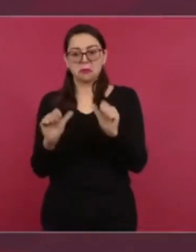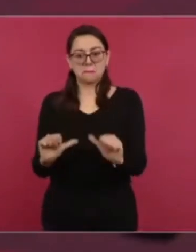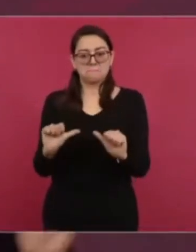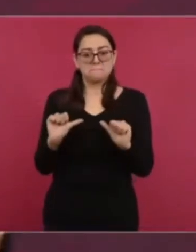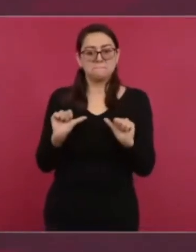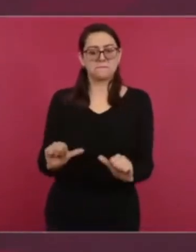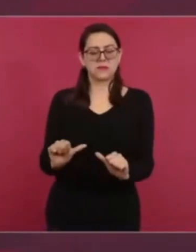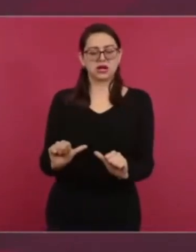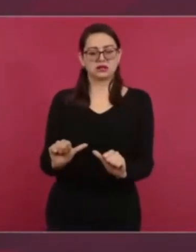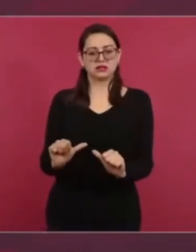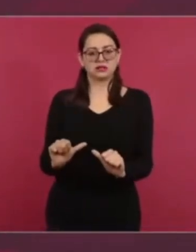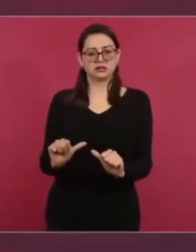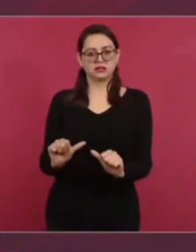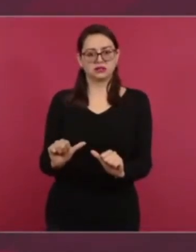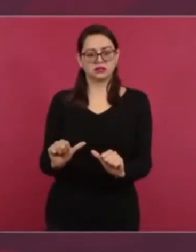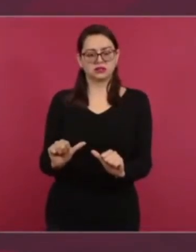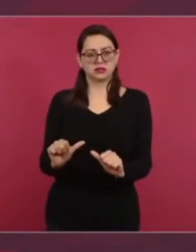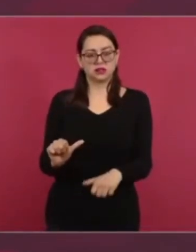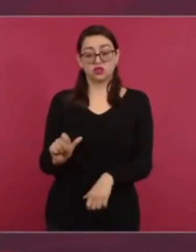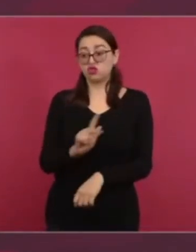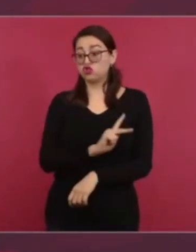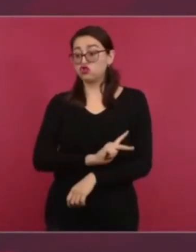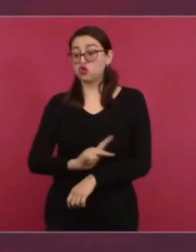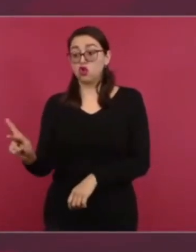en un solo juzgado